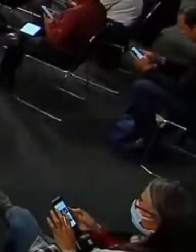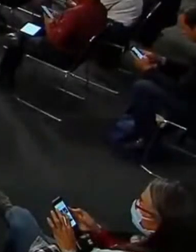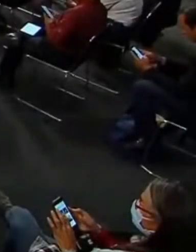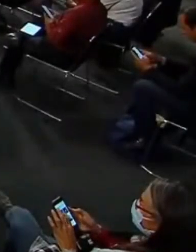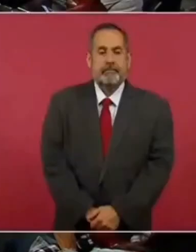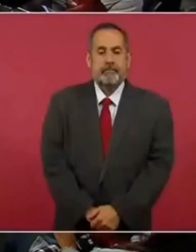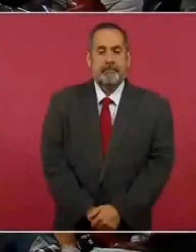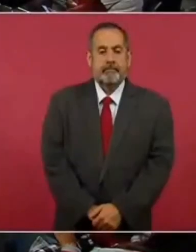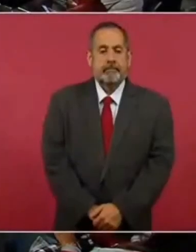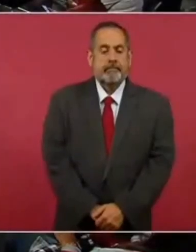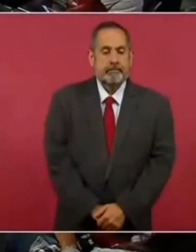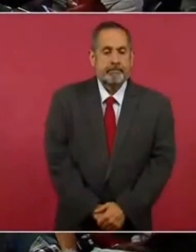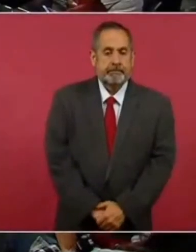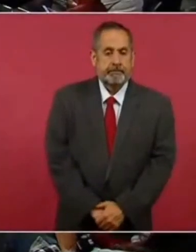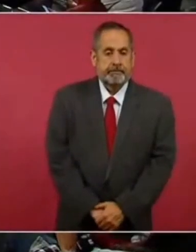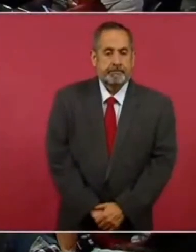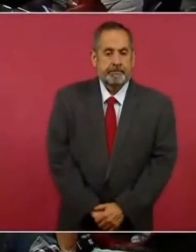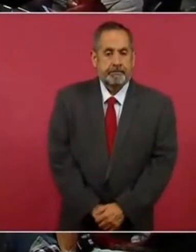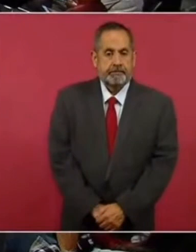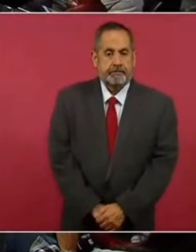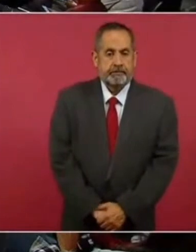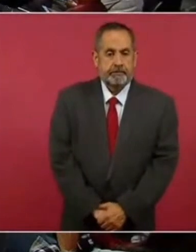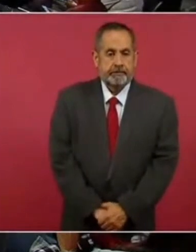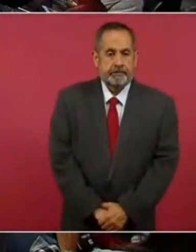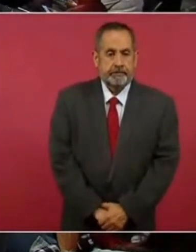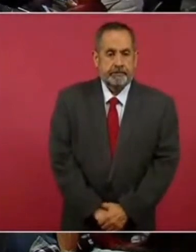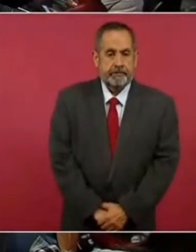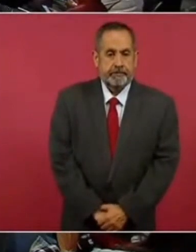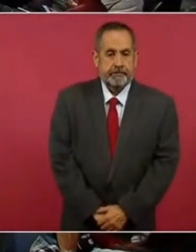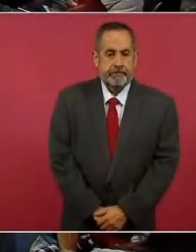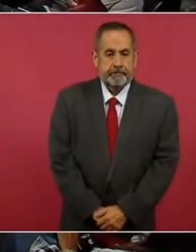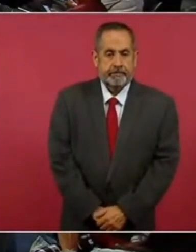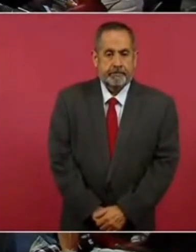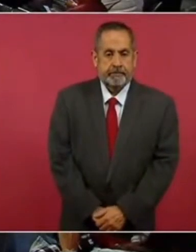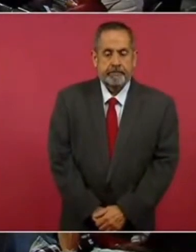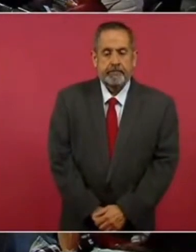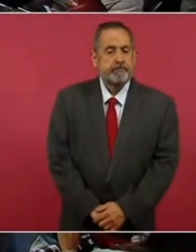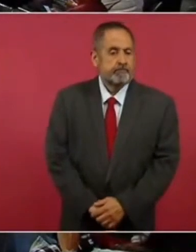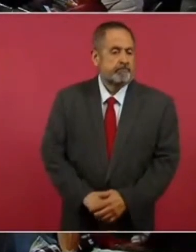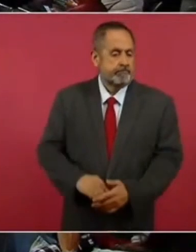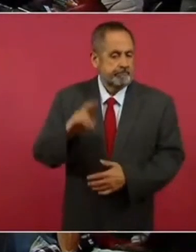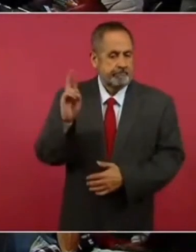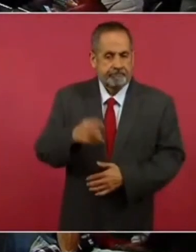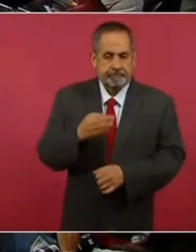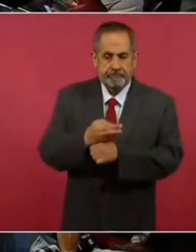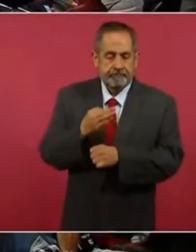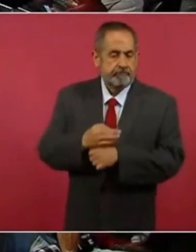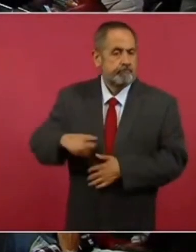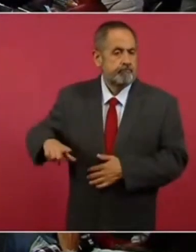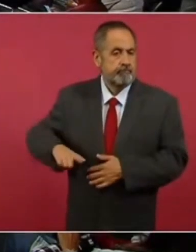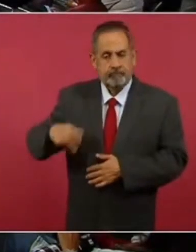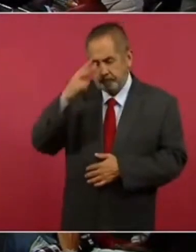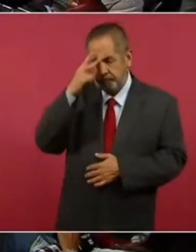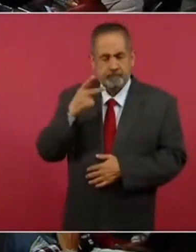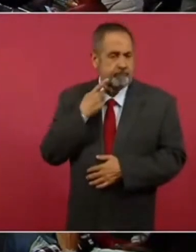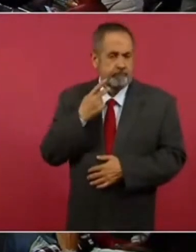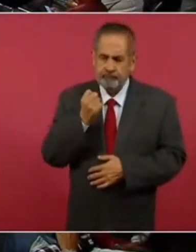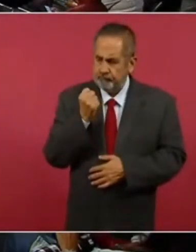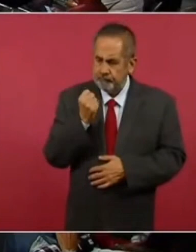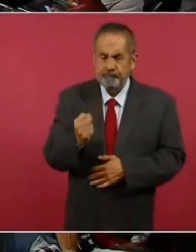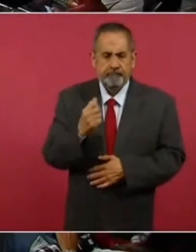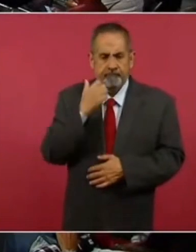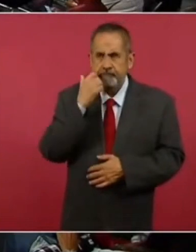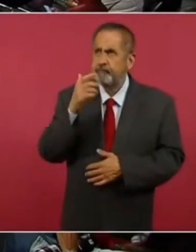muy firme del gobierno mexicano la